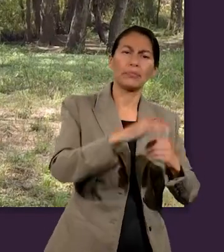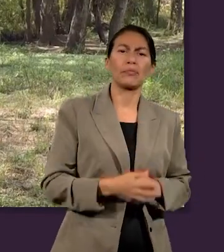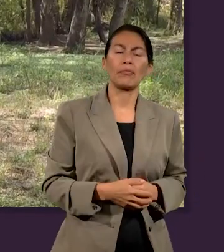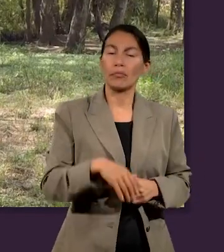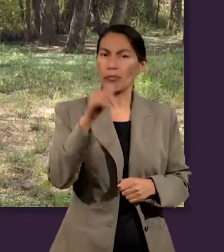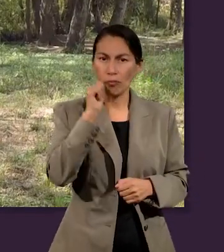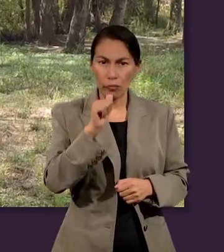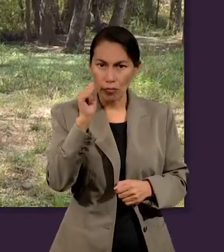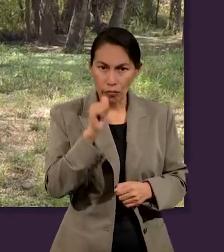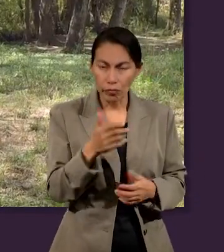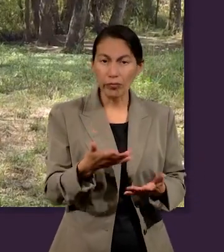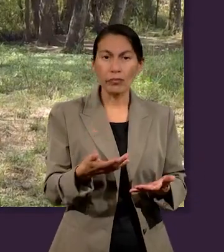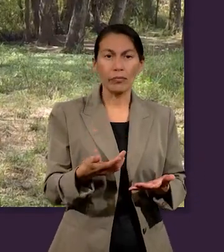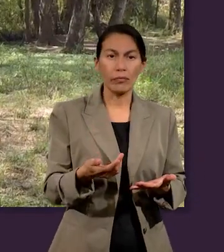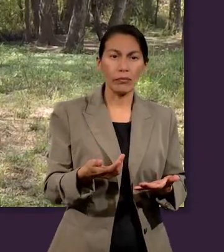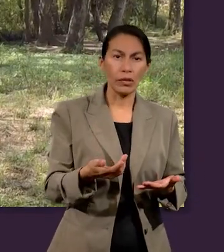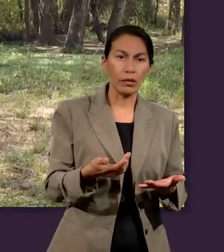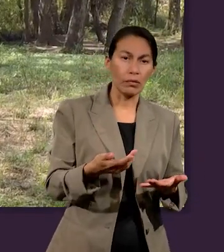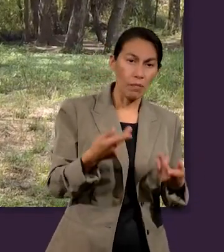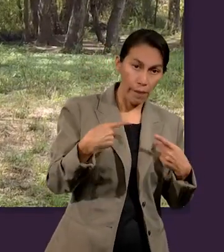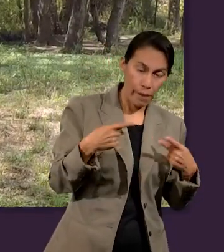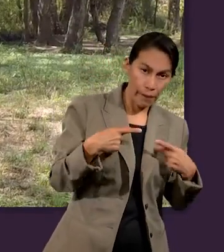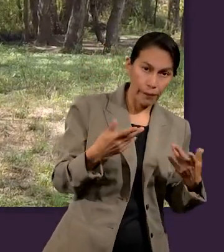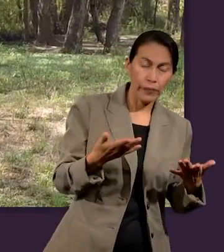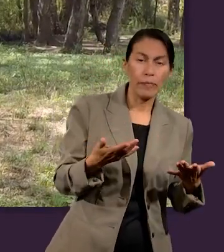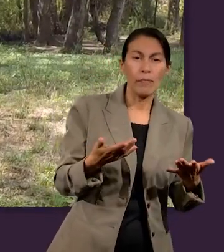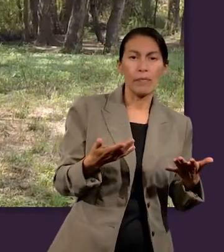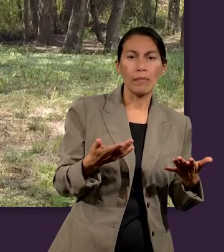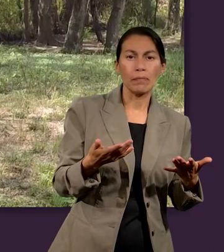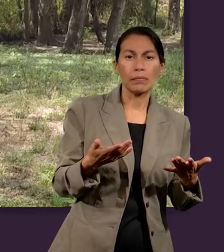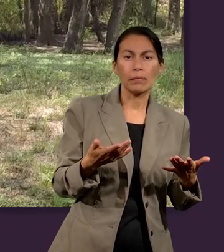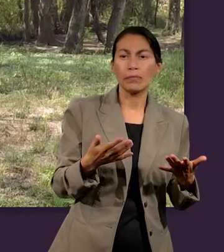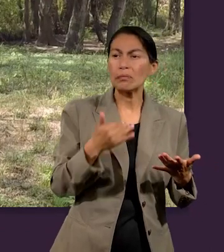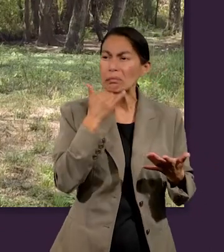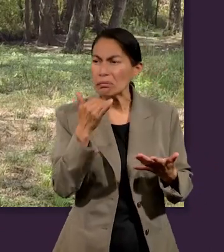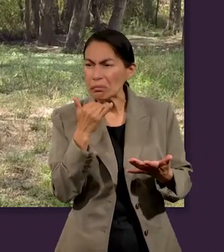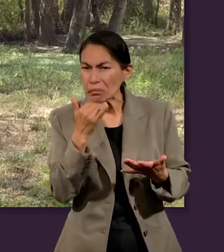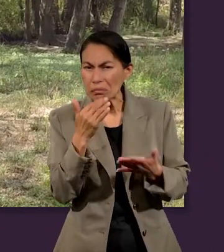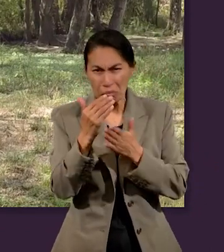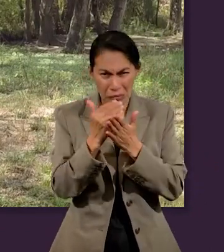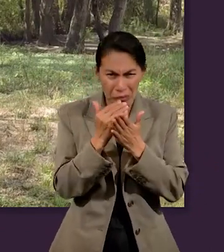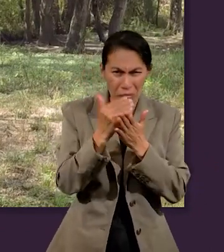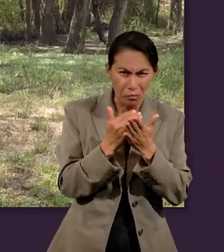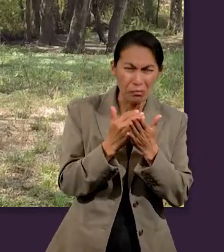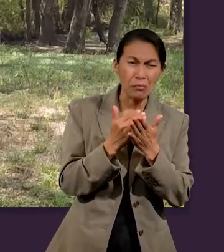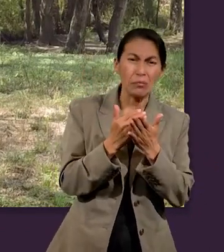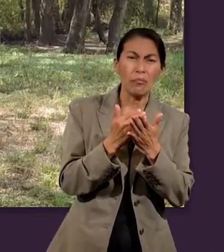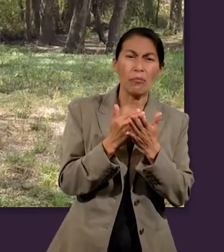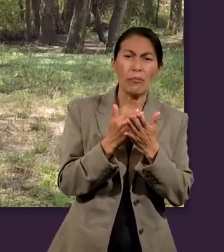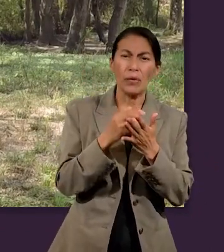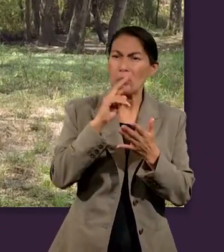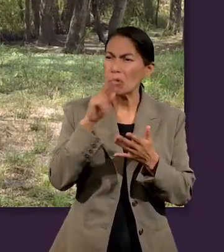Y siempre con la intención de que la persona fuera creciendo, cometiendo menos errores,